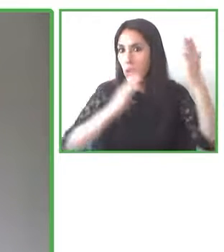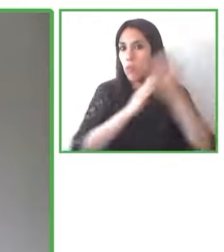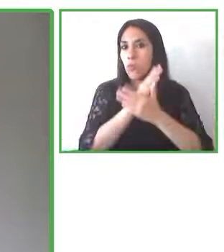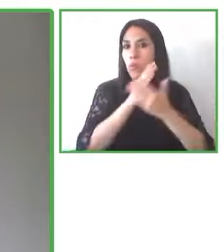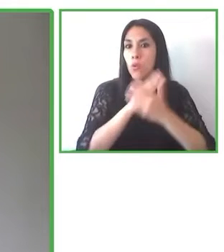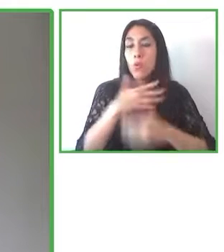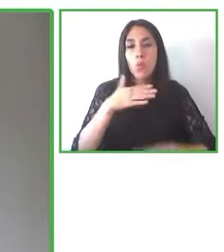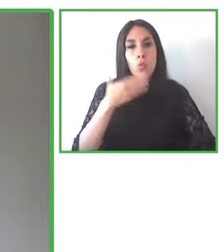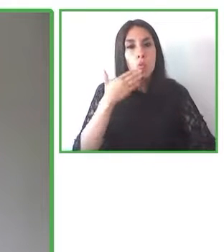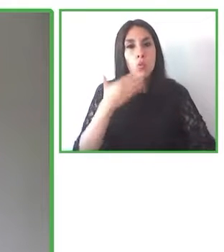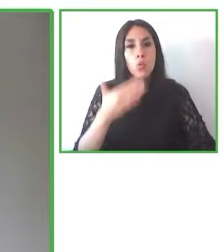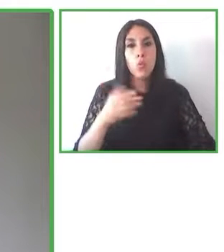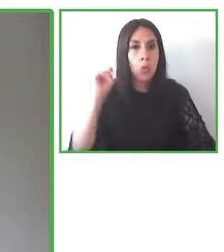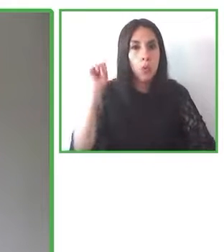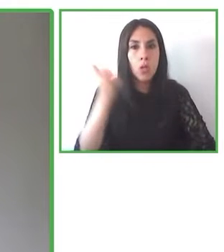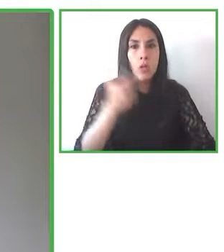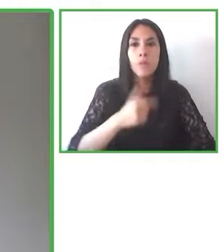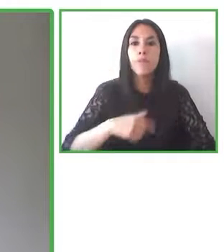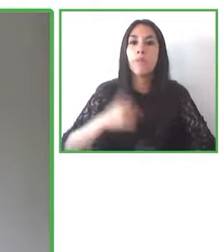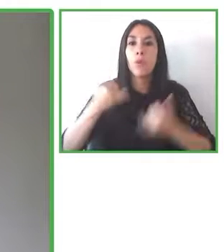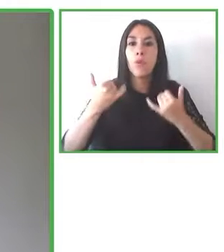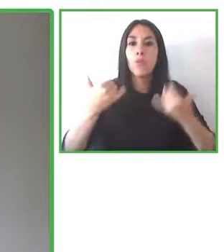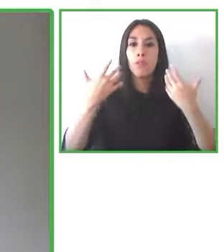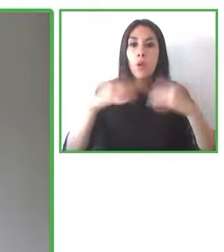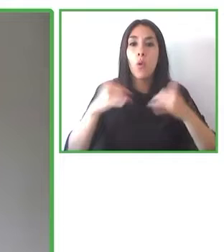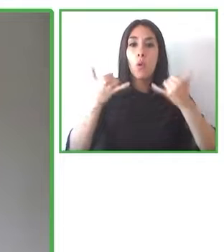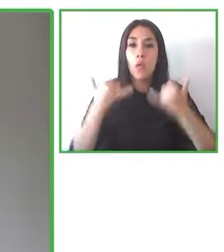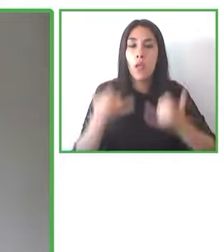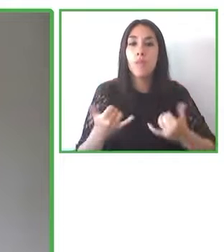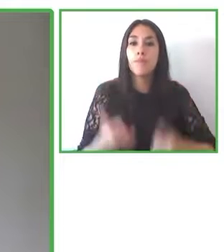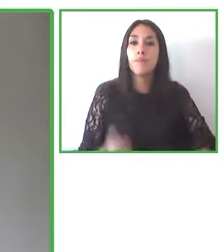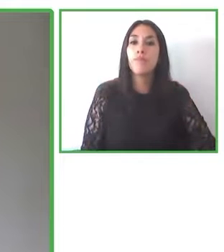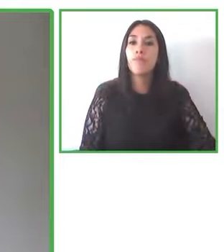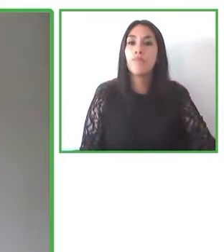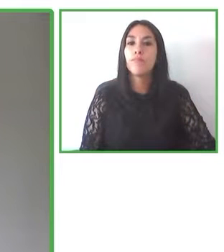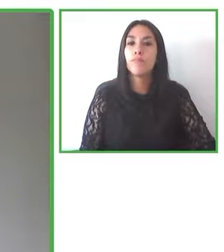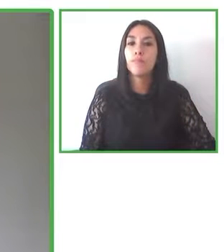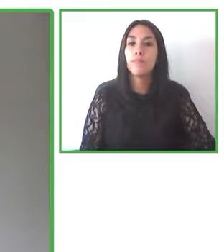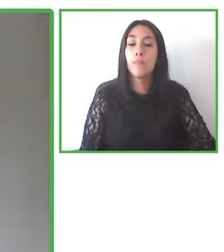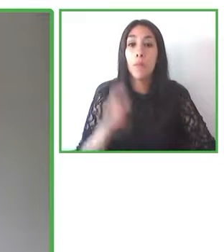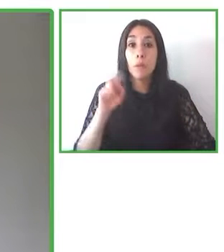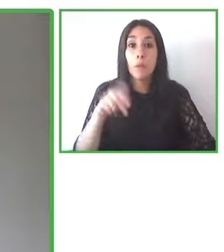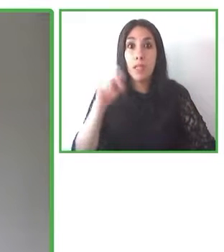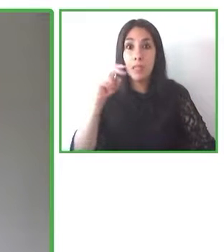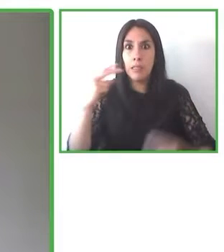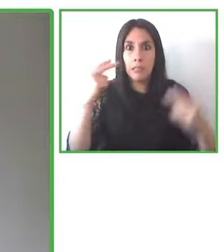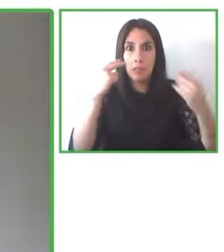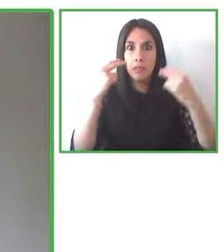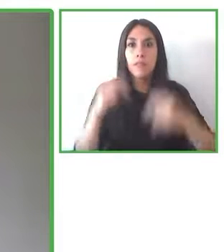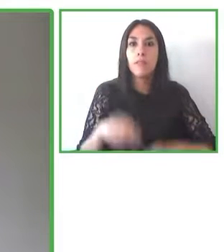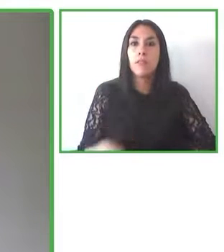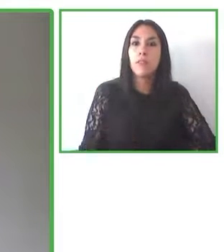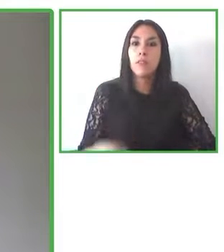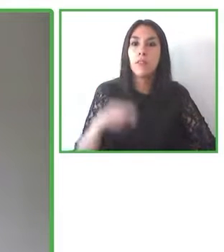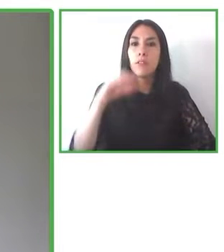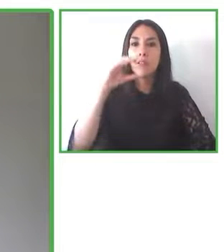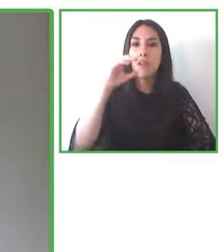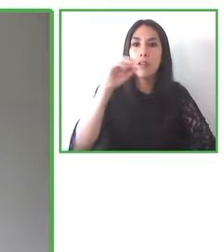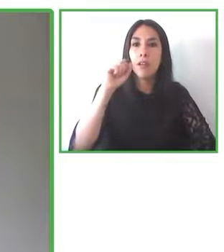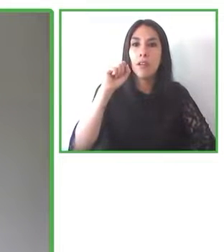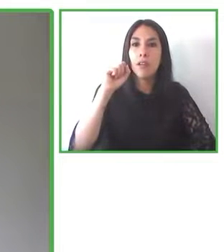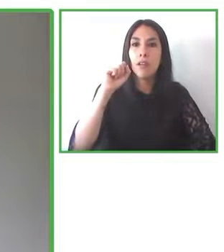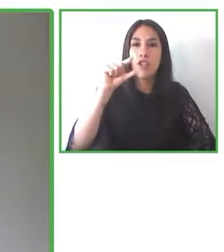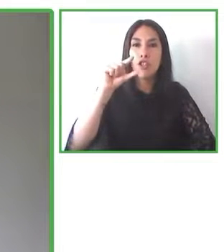vamos a escuchar a Gala Gala Llano quien es ingeniera en caminos canales y puertos